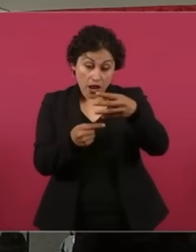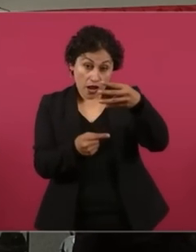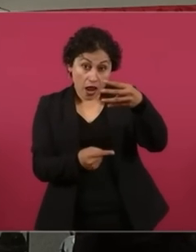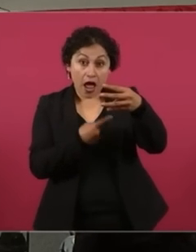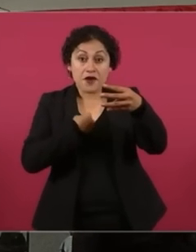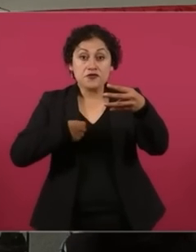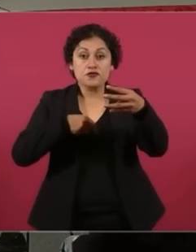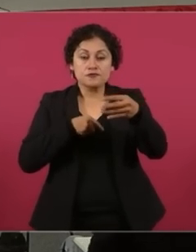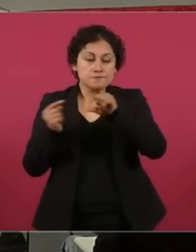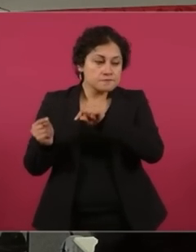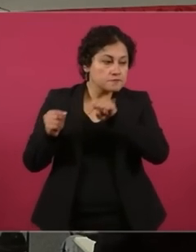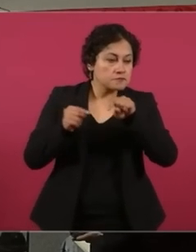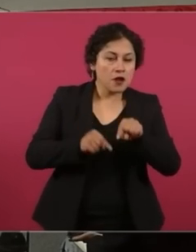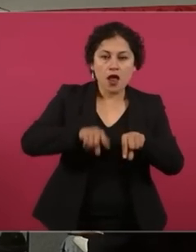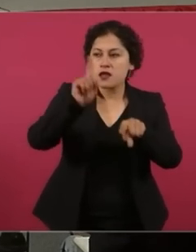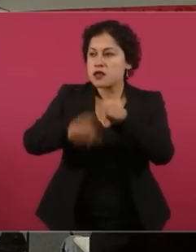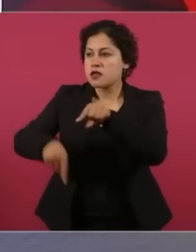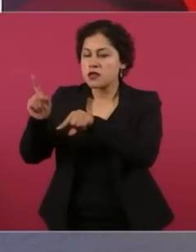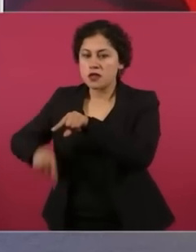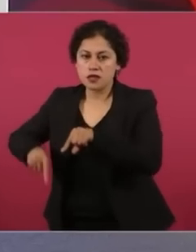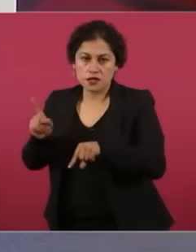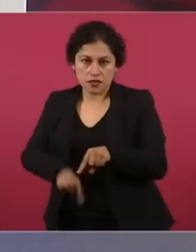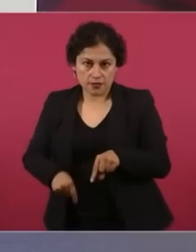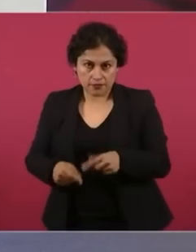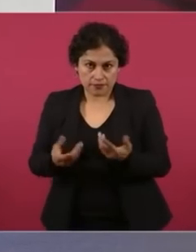Seguros, de vida personal,